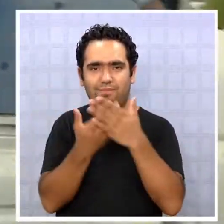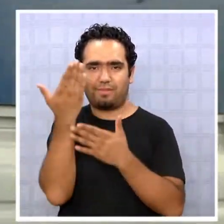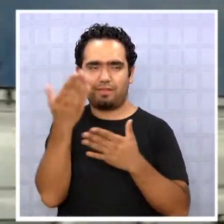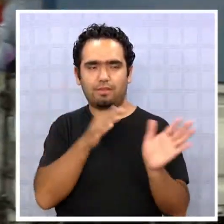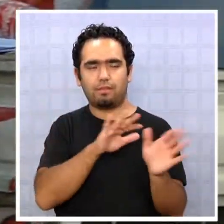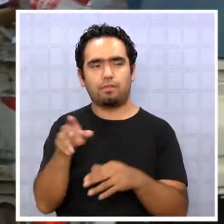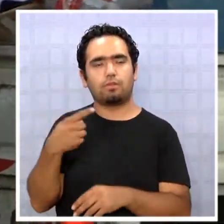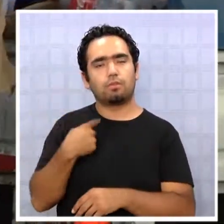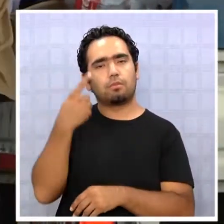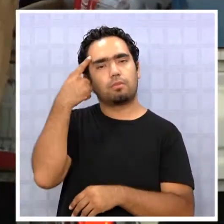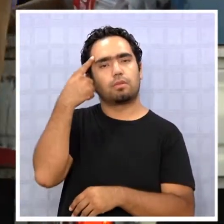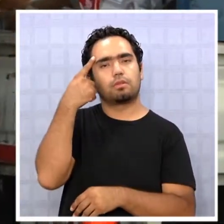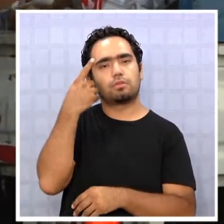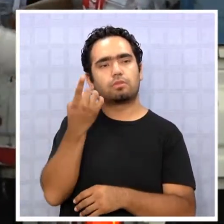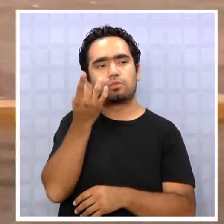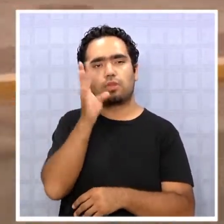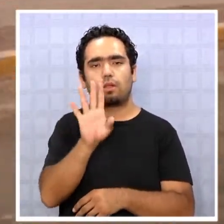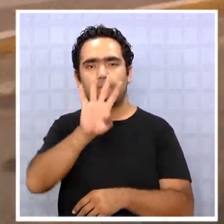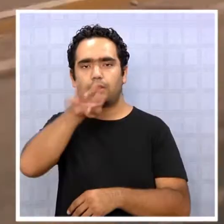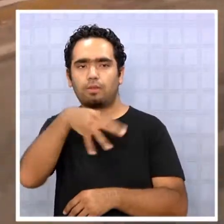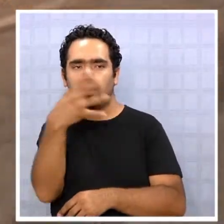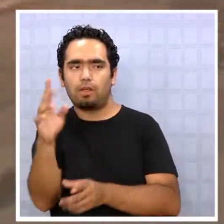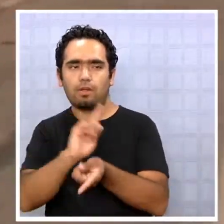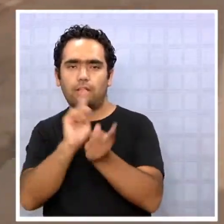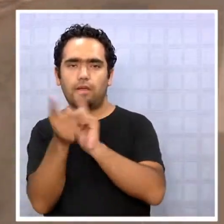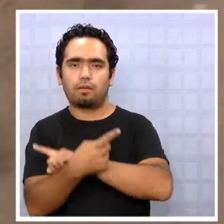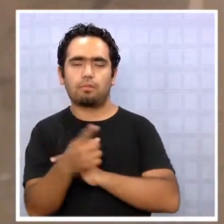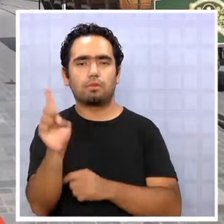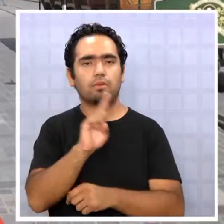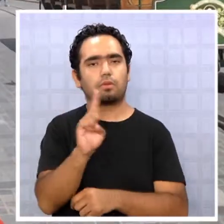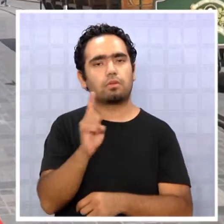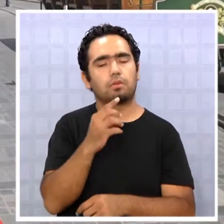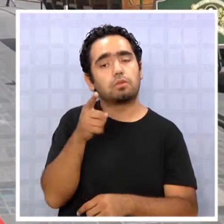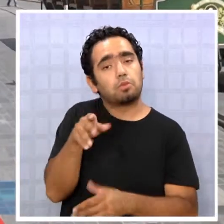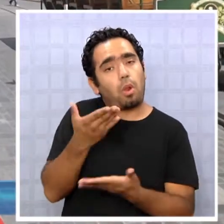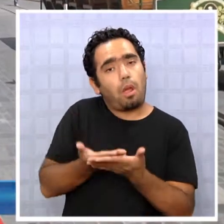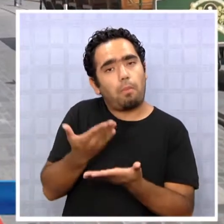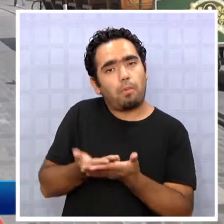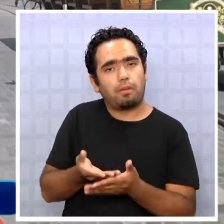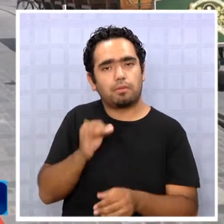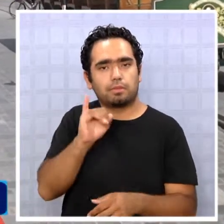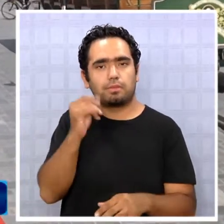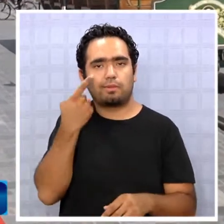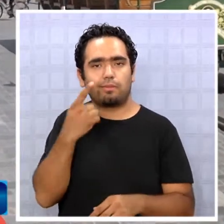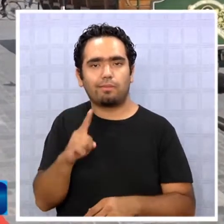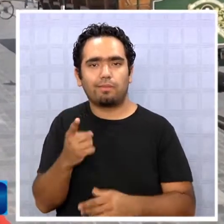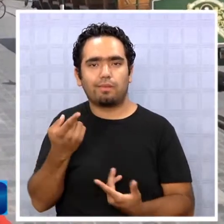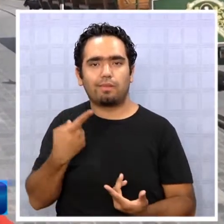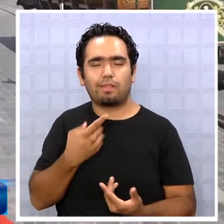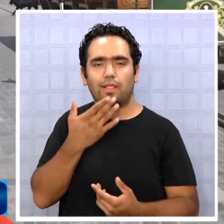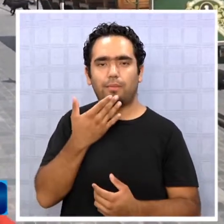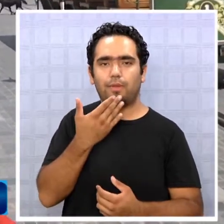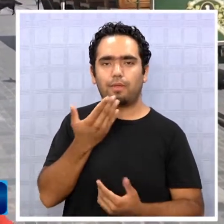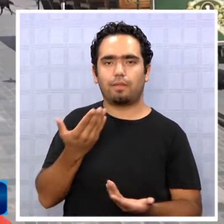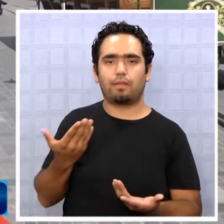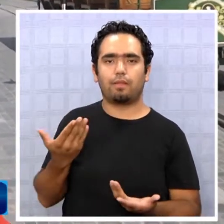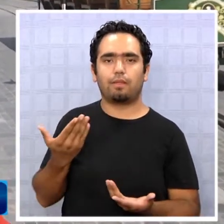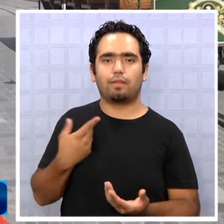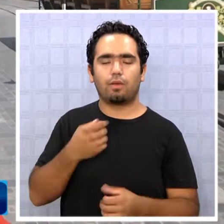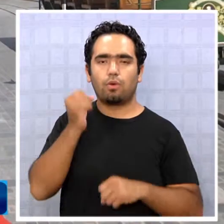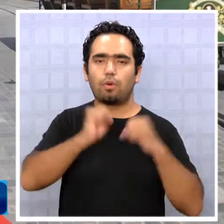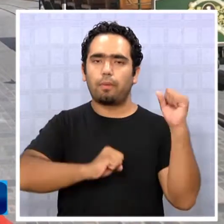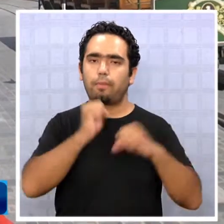caso ese horario. Creo que probablemente no pase solamente por el hecho de cambiar horario. Puede ser una reformulación, una prueba, ¿no? Pero